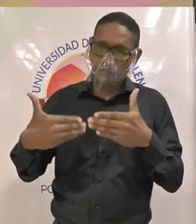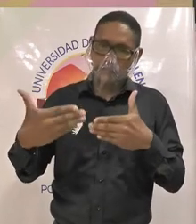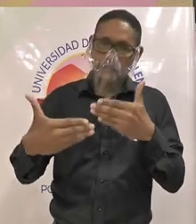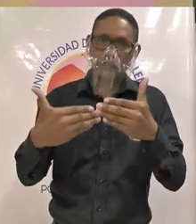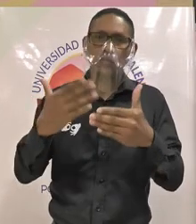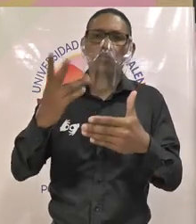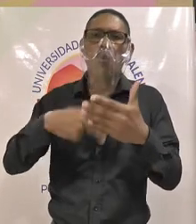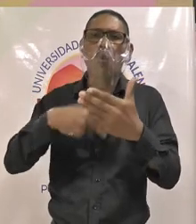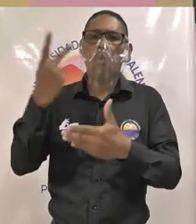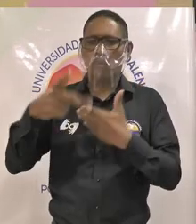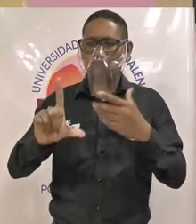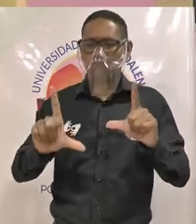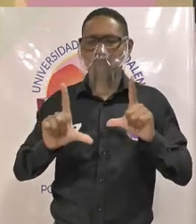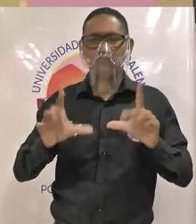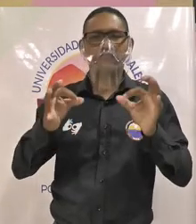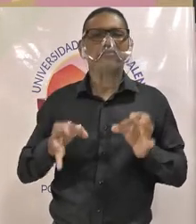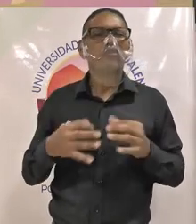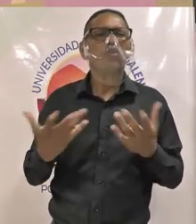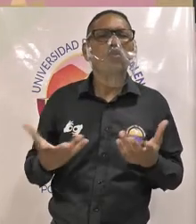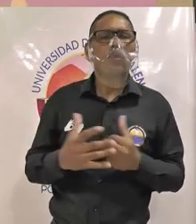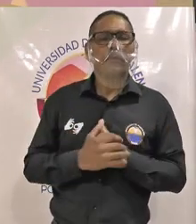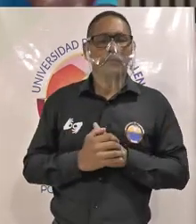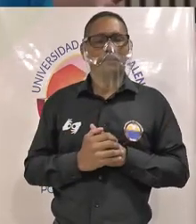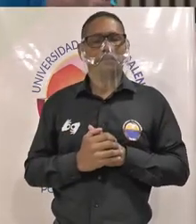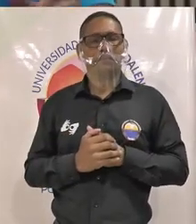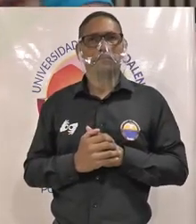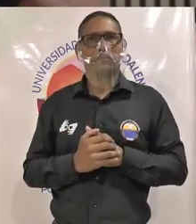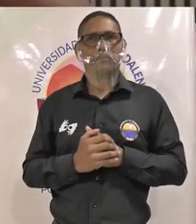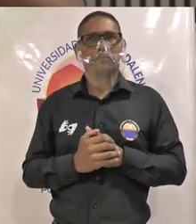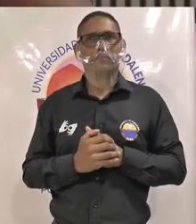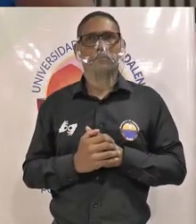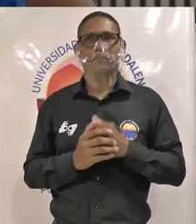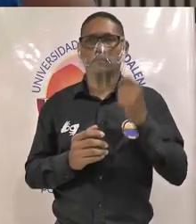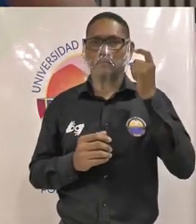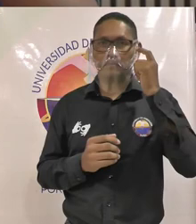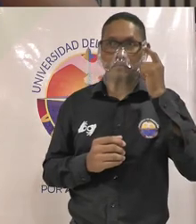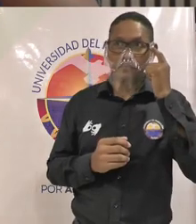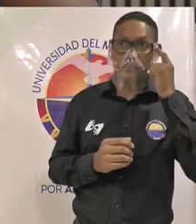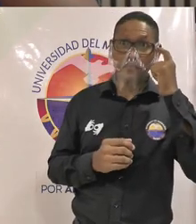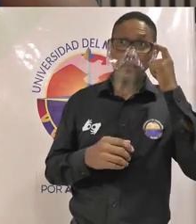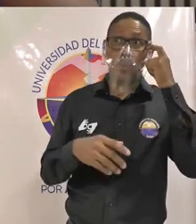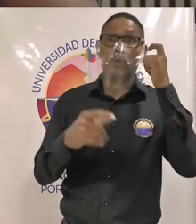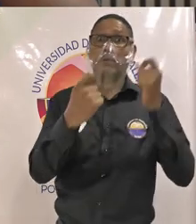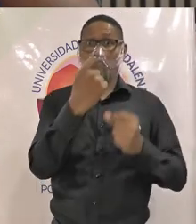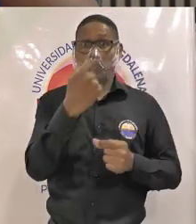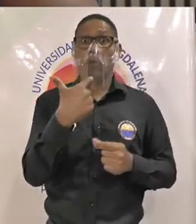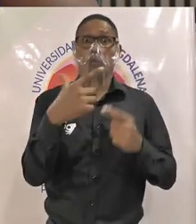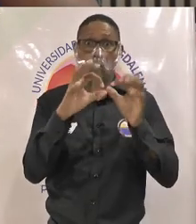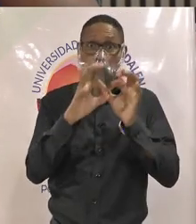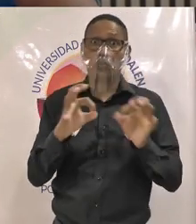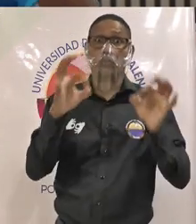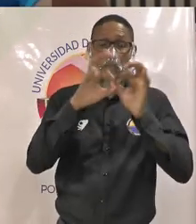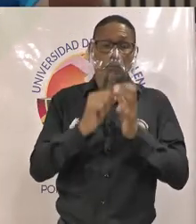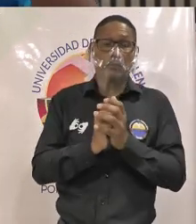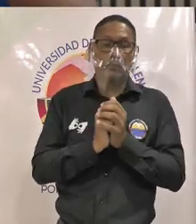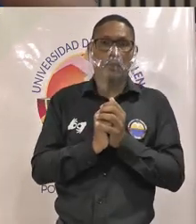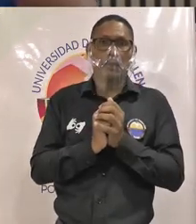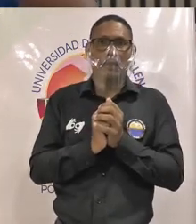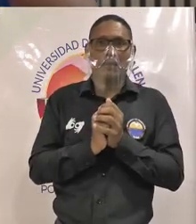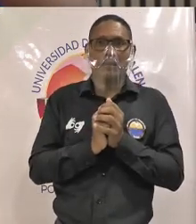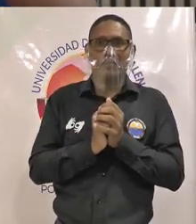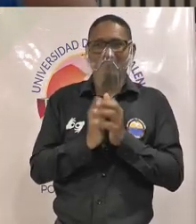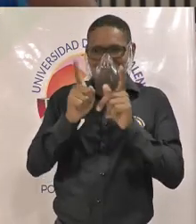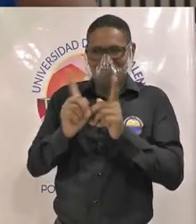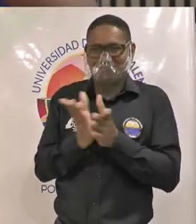proyectos de grado? ok una pregunta también bastante importante ya que los estudiantes como lo